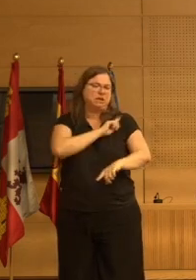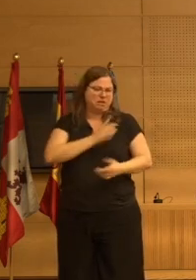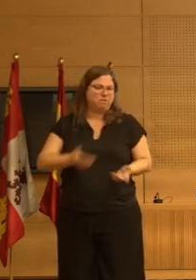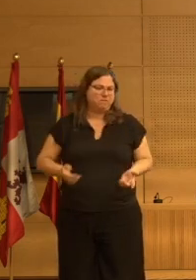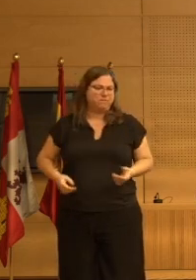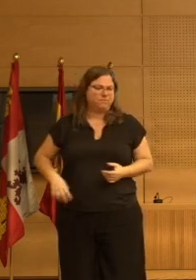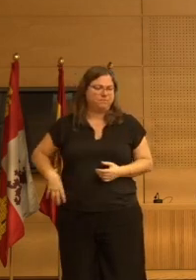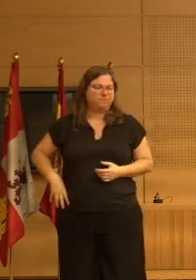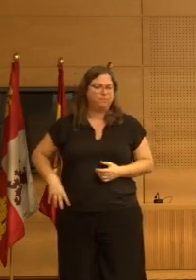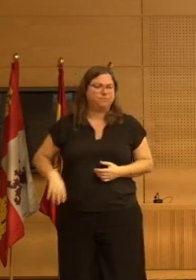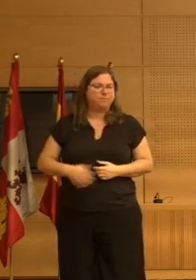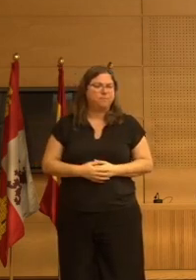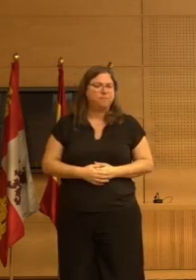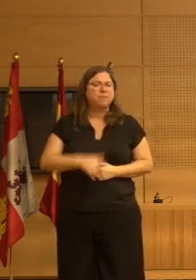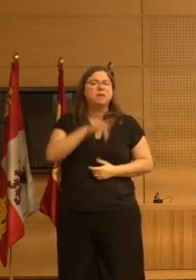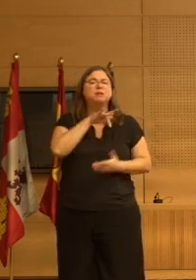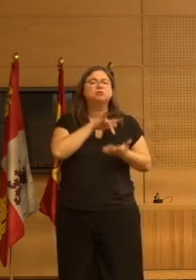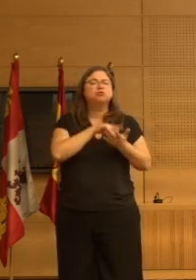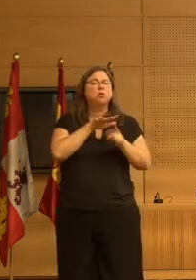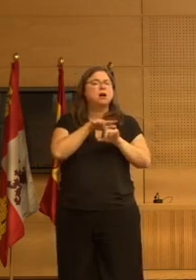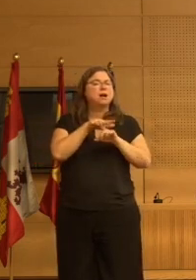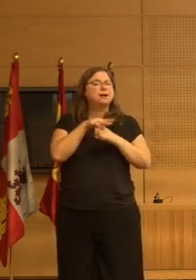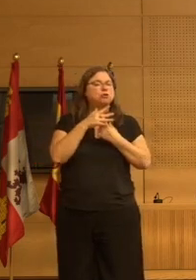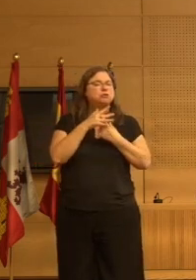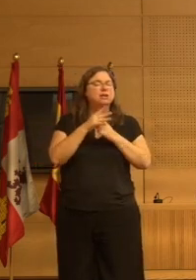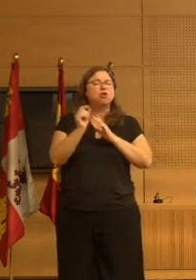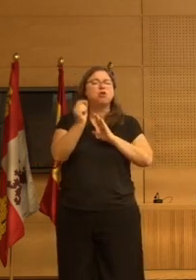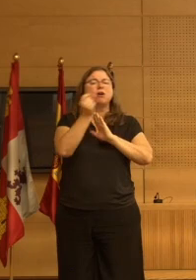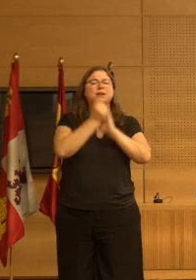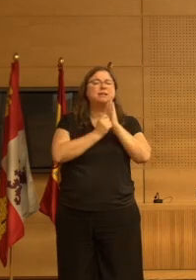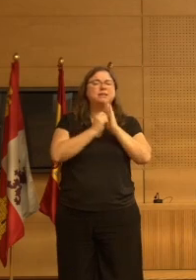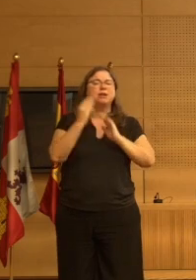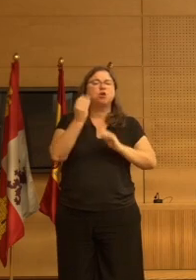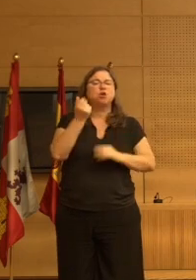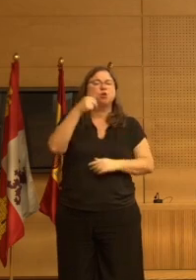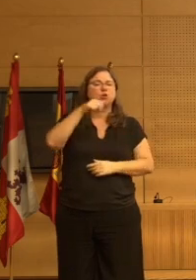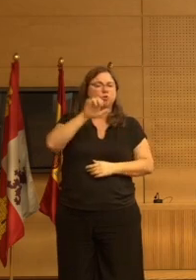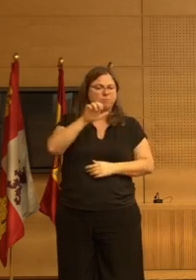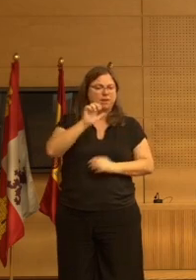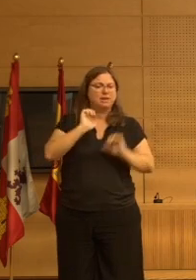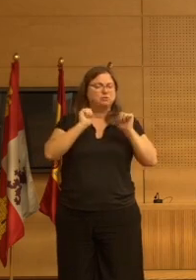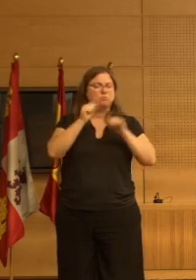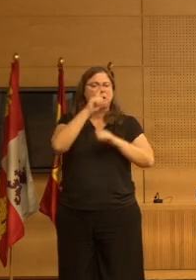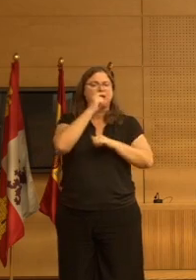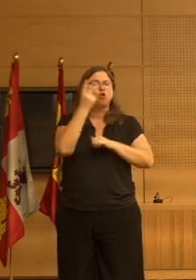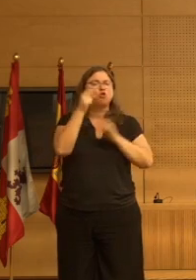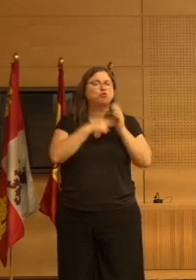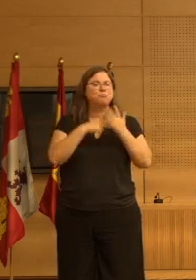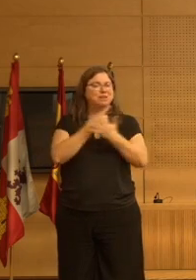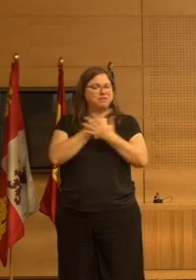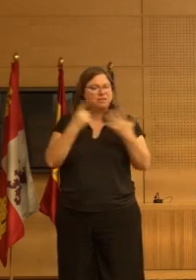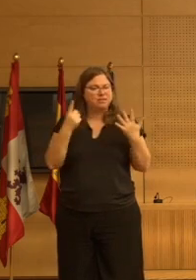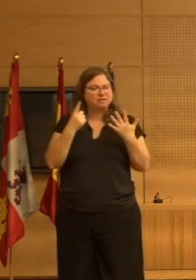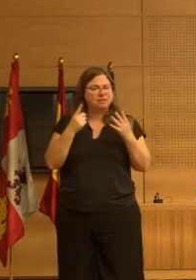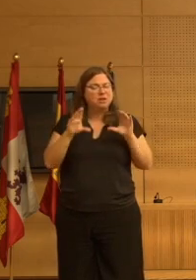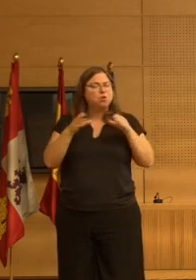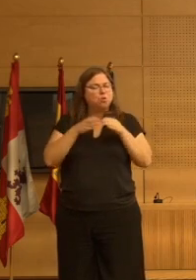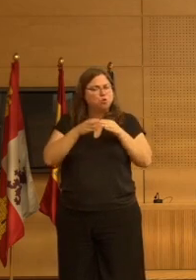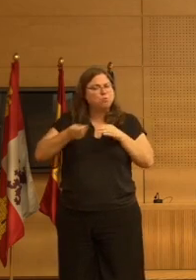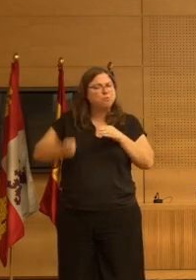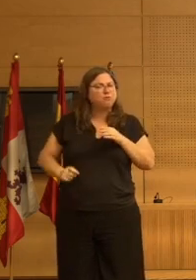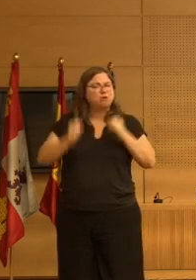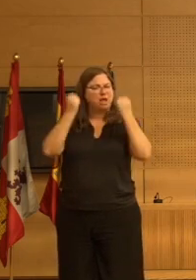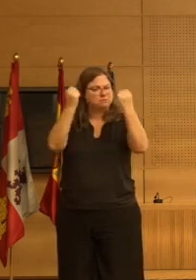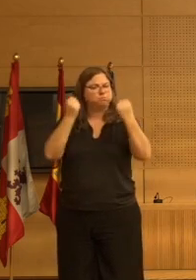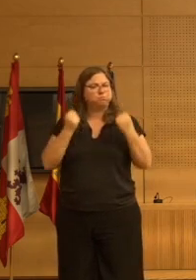pues bien aquí situaríamos en este contexto los criterios crome surgen en el año 2016 por grupo de expertos entre los